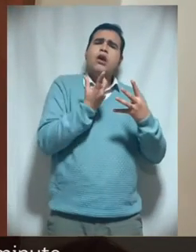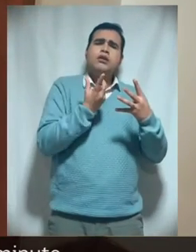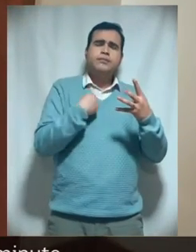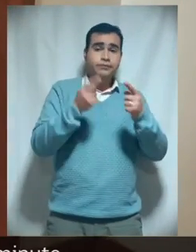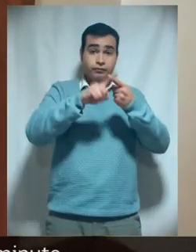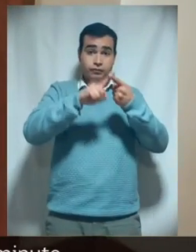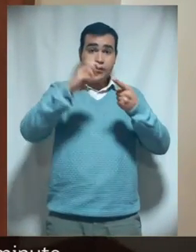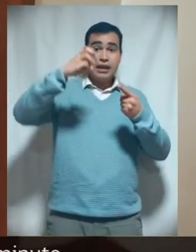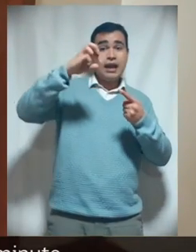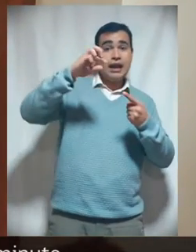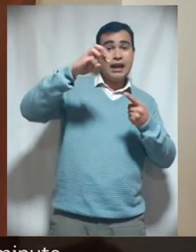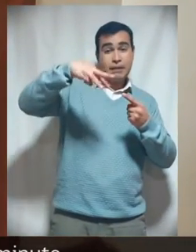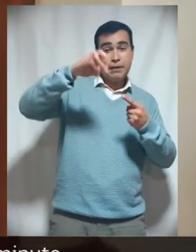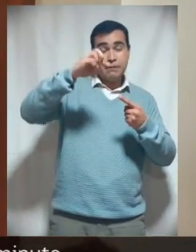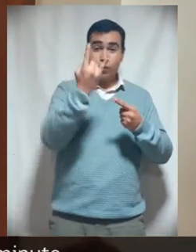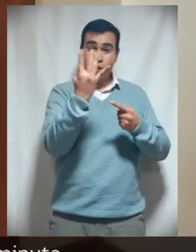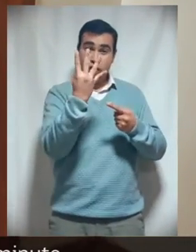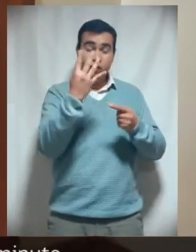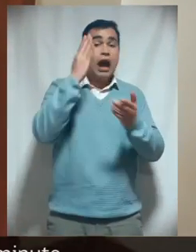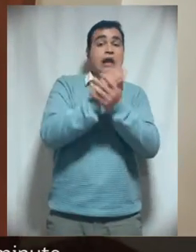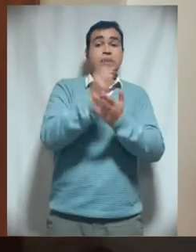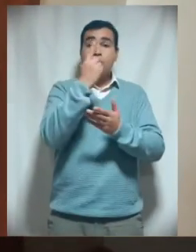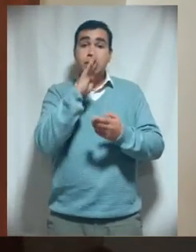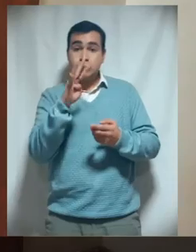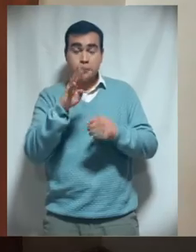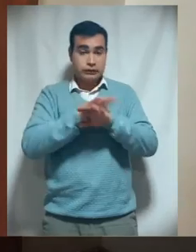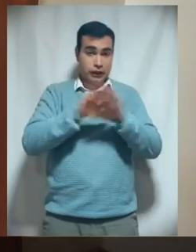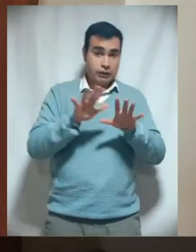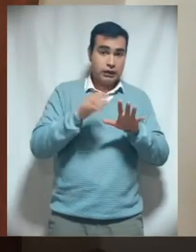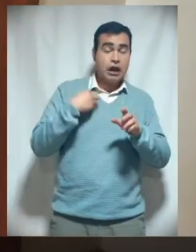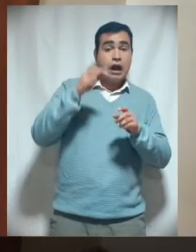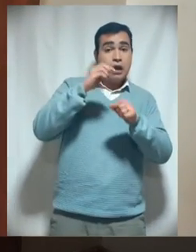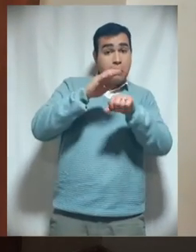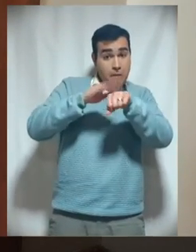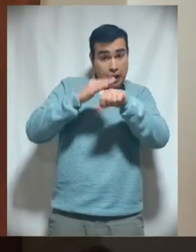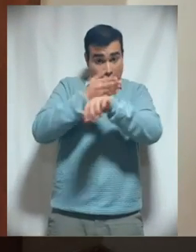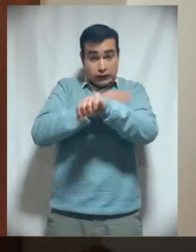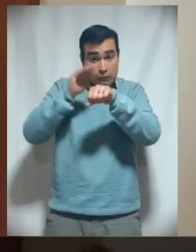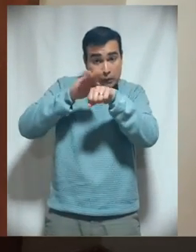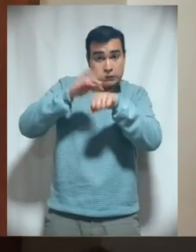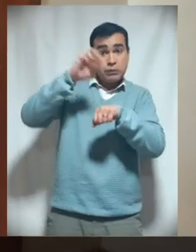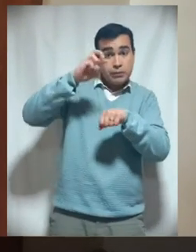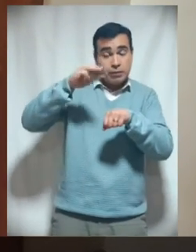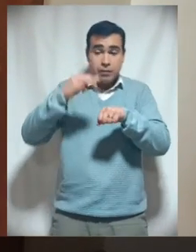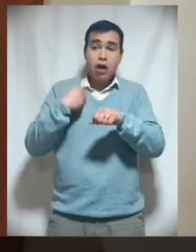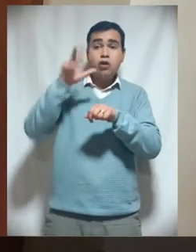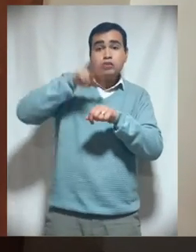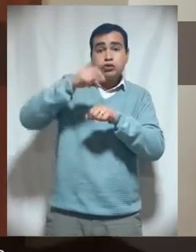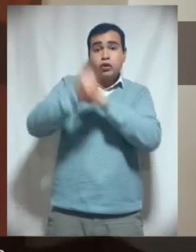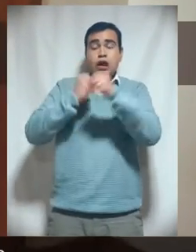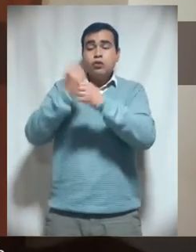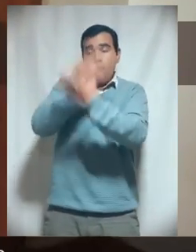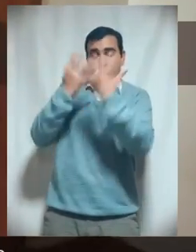subir en MP4 y no puede durar más de un minuto. Pide autorización a tu padre, madre o tutor o